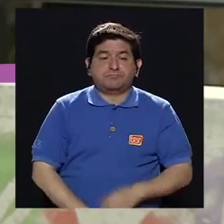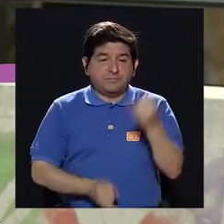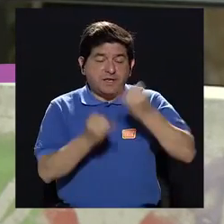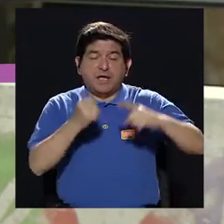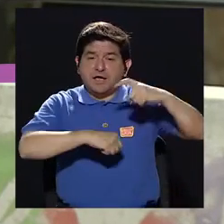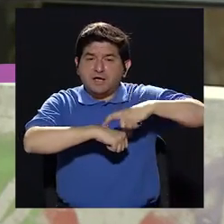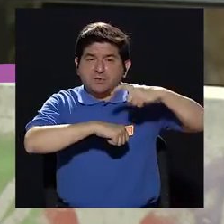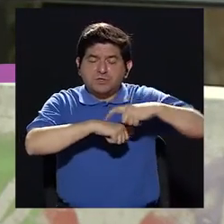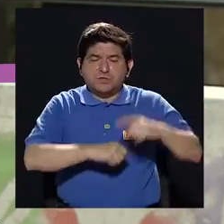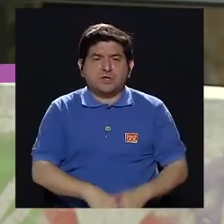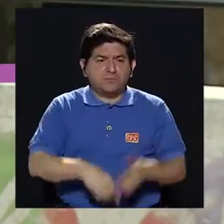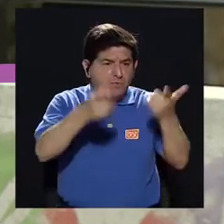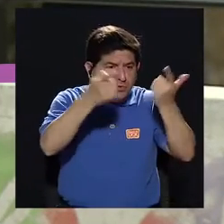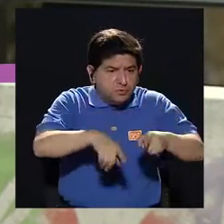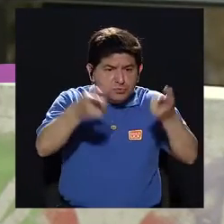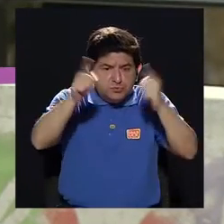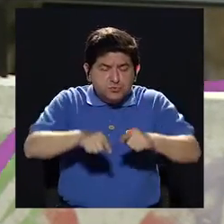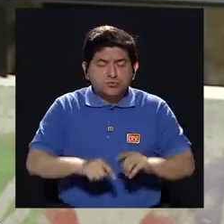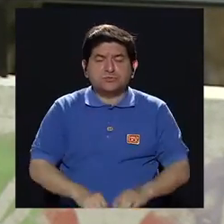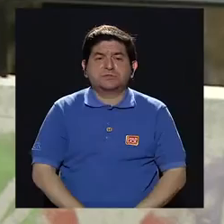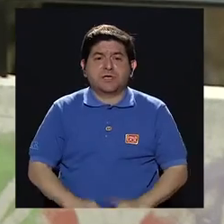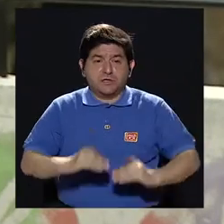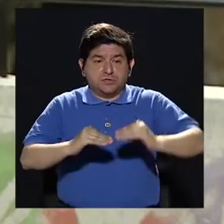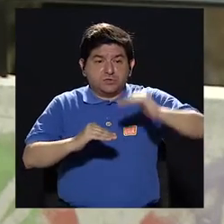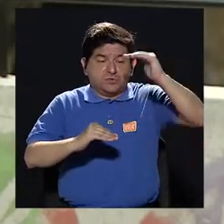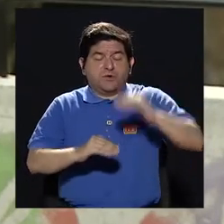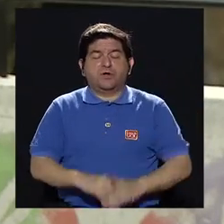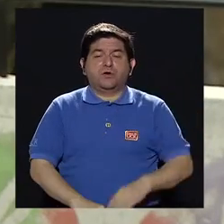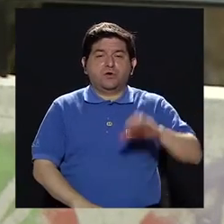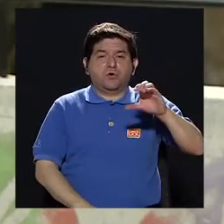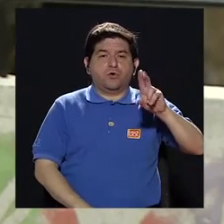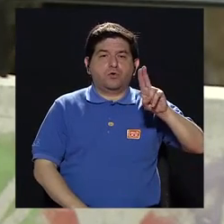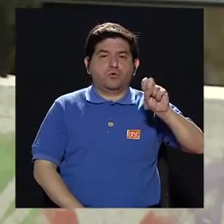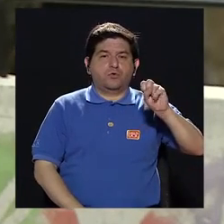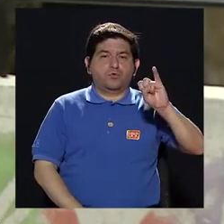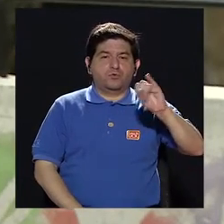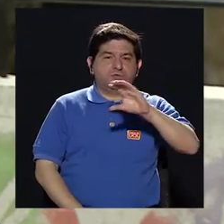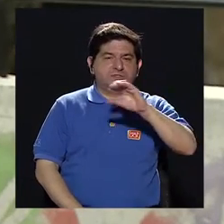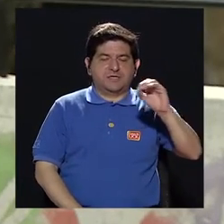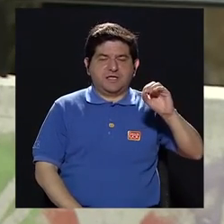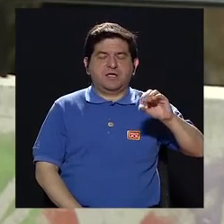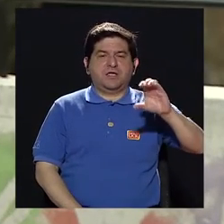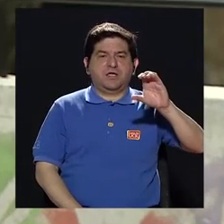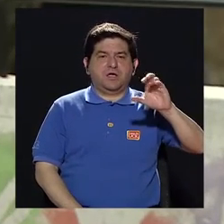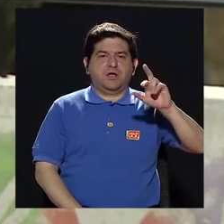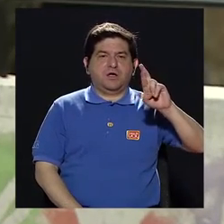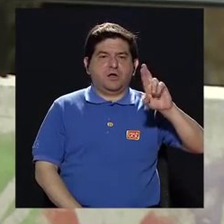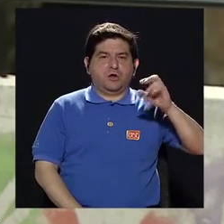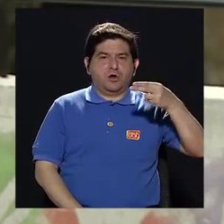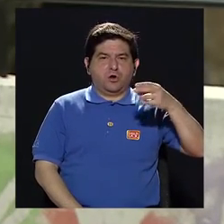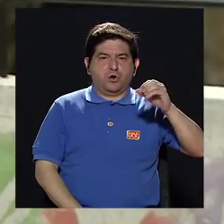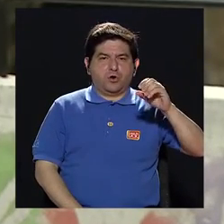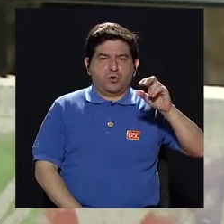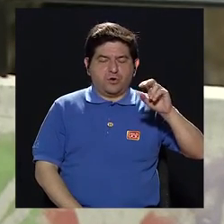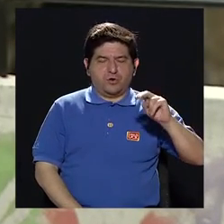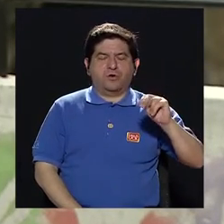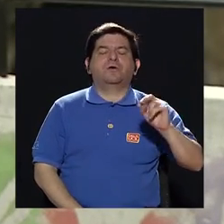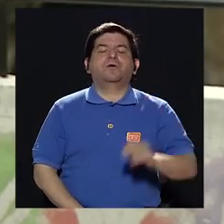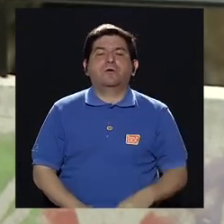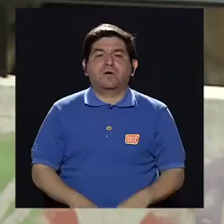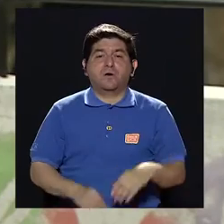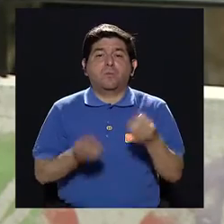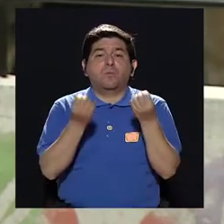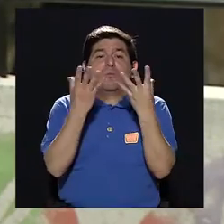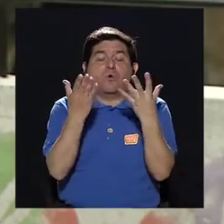últimamente se están dando más casos que antes de Cusi y Crown por la cantidad